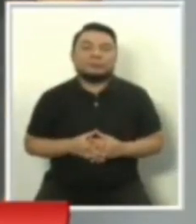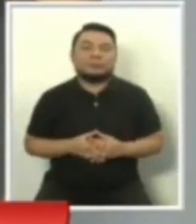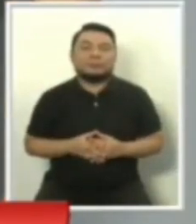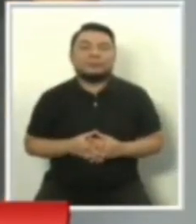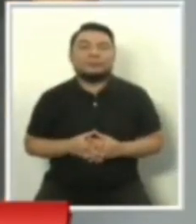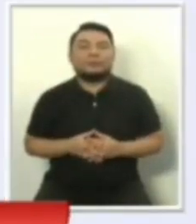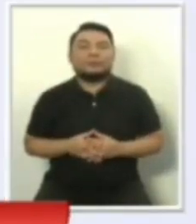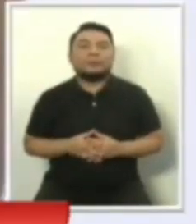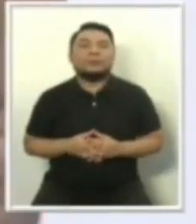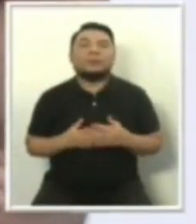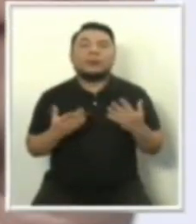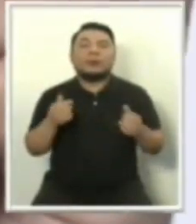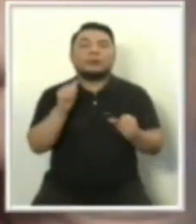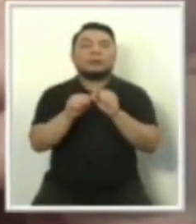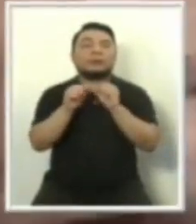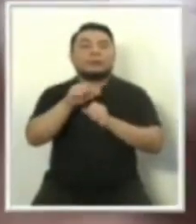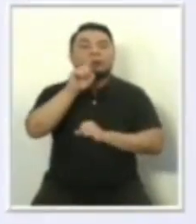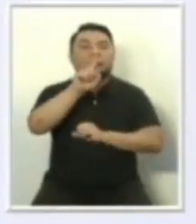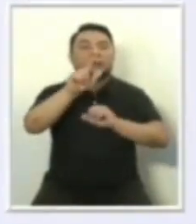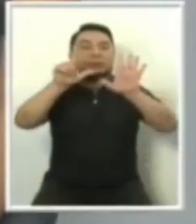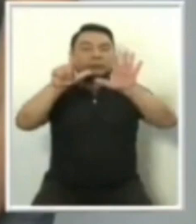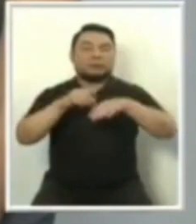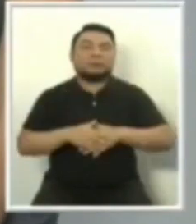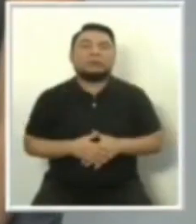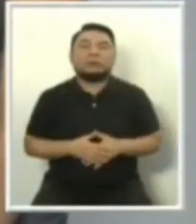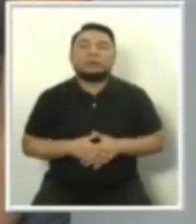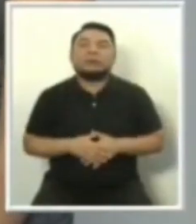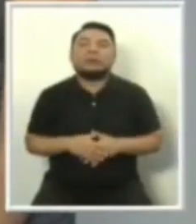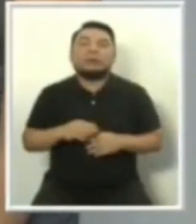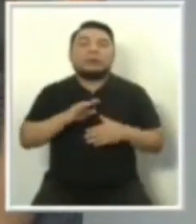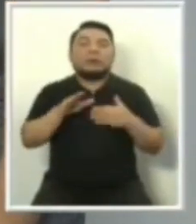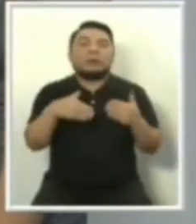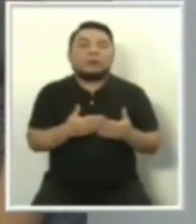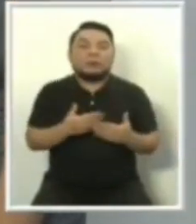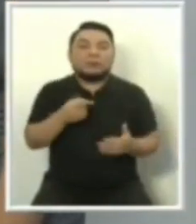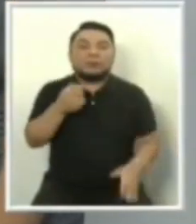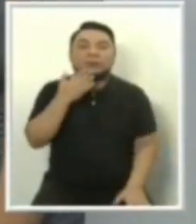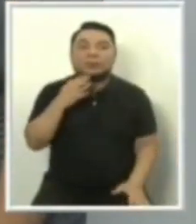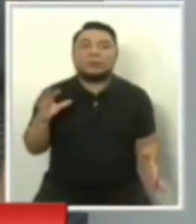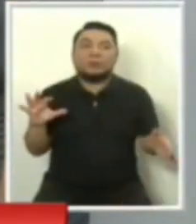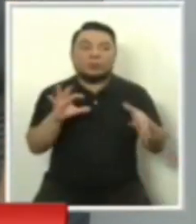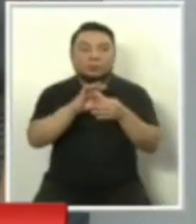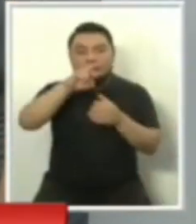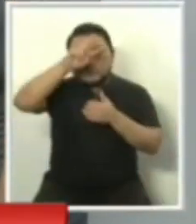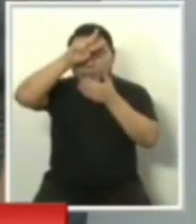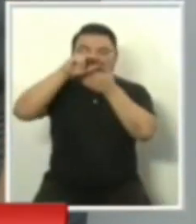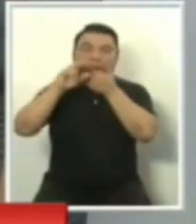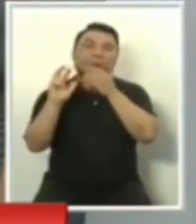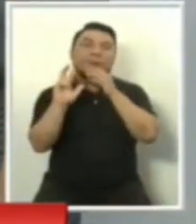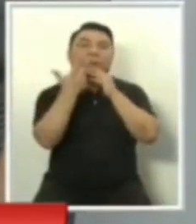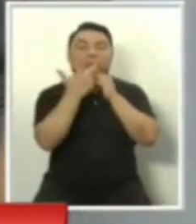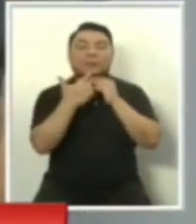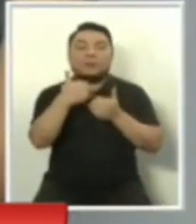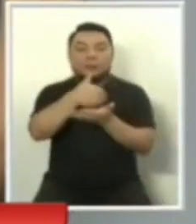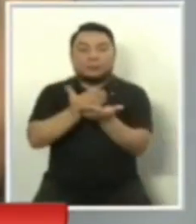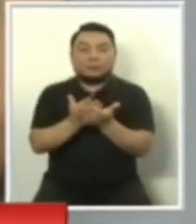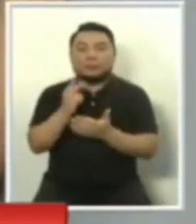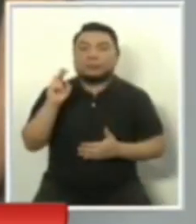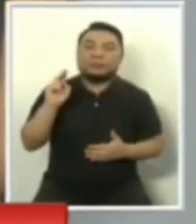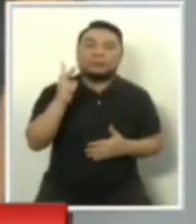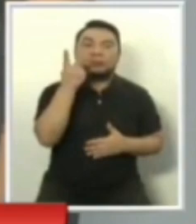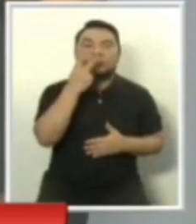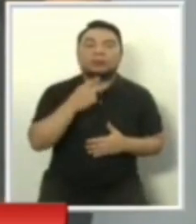Continuamos con el número 17, Orden de intervención, Unión por Para el tercer bloque de la segunda